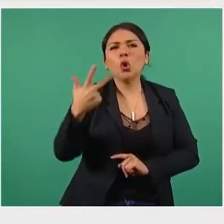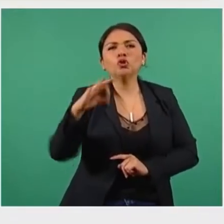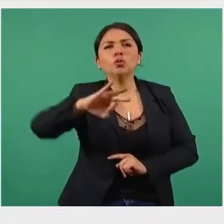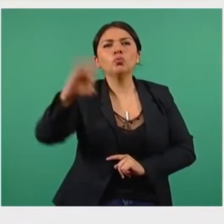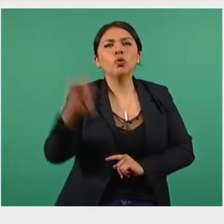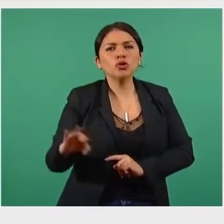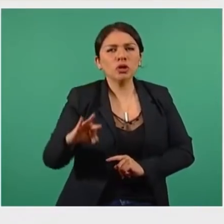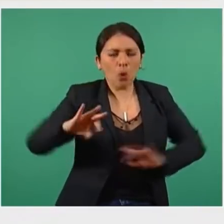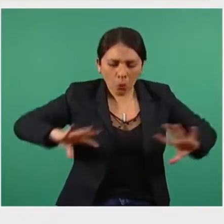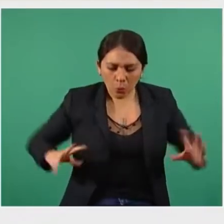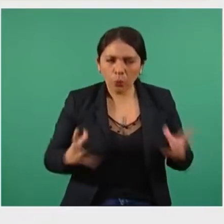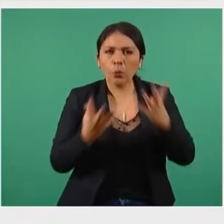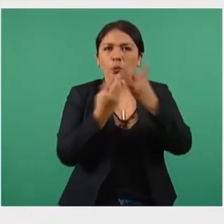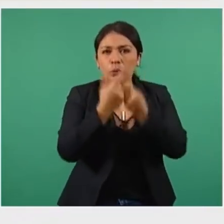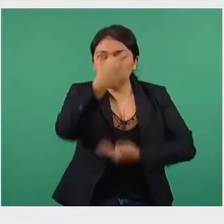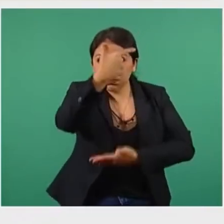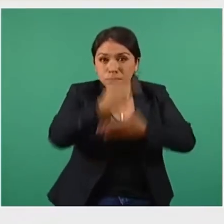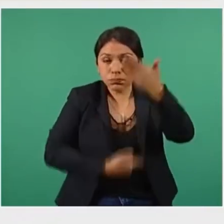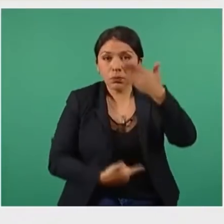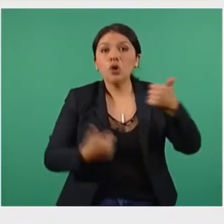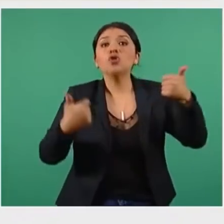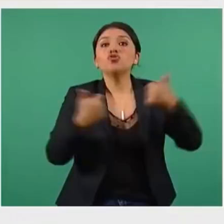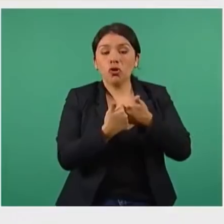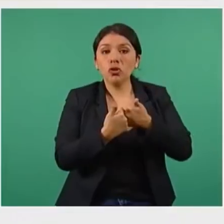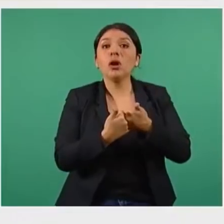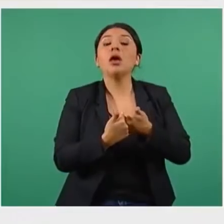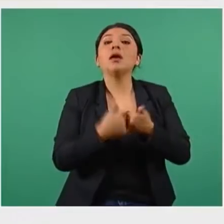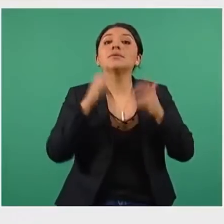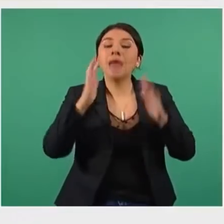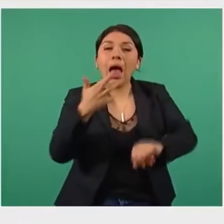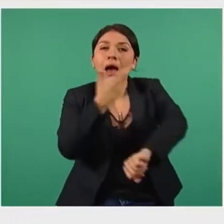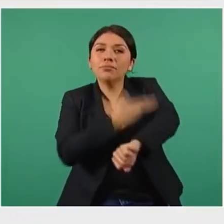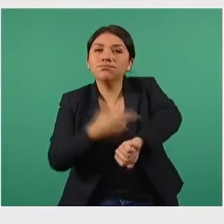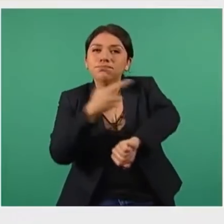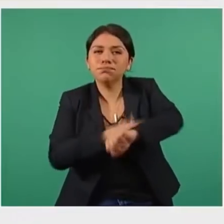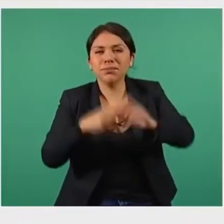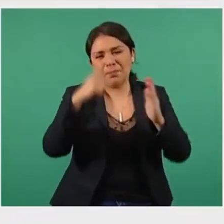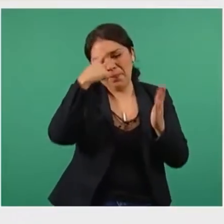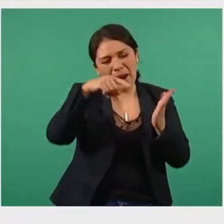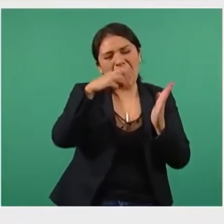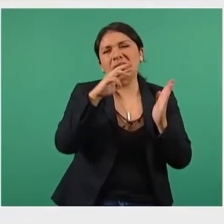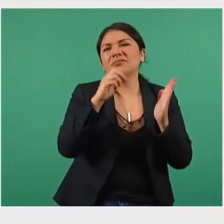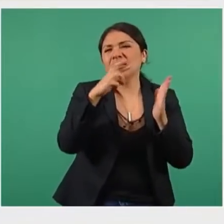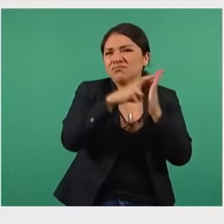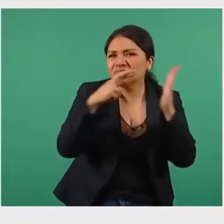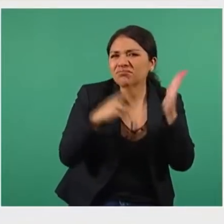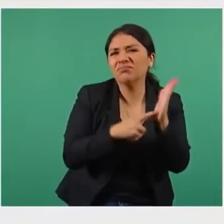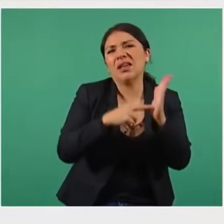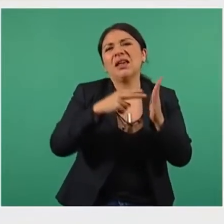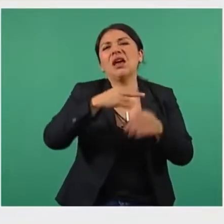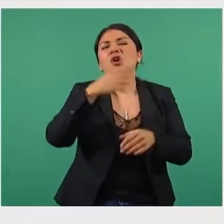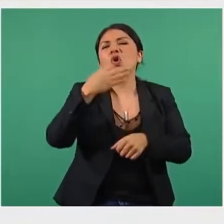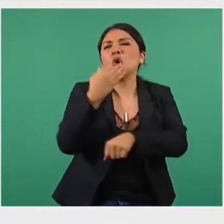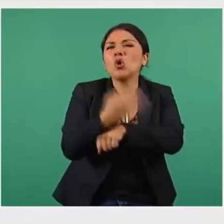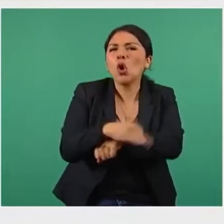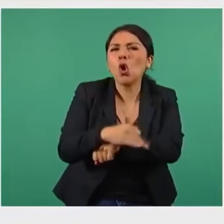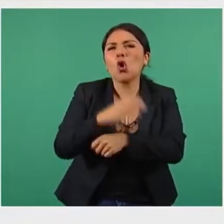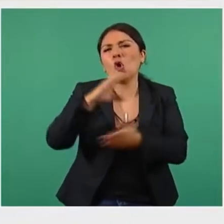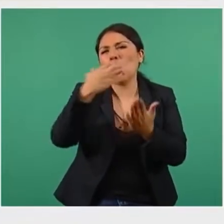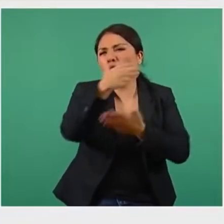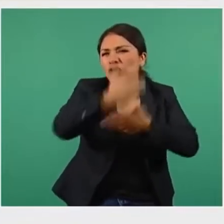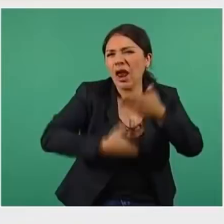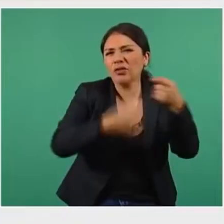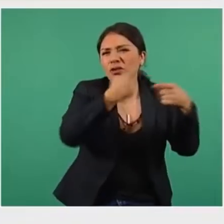utilidades totales. Con la reforma, el paquete de reforma de subcontratación y la incorporación de nuevos trabajadores,